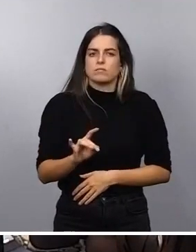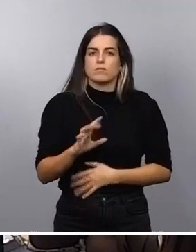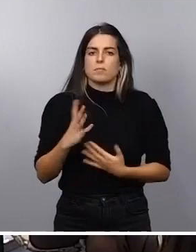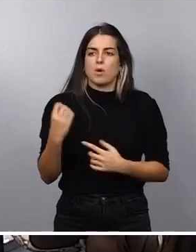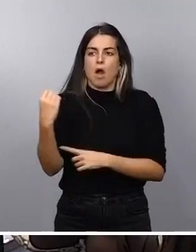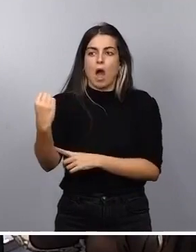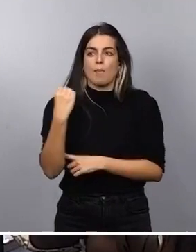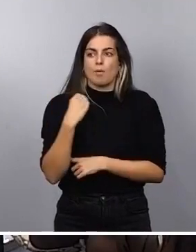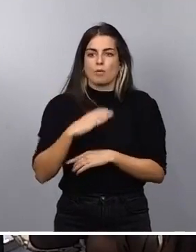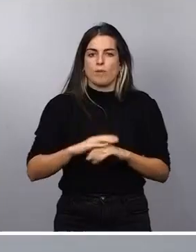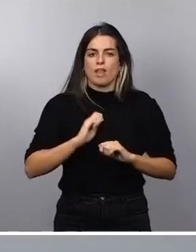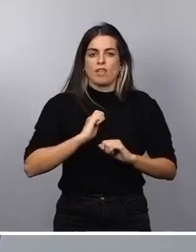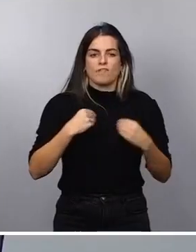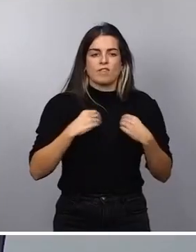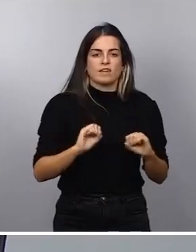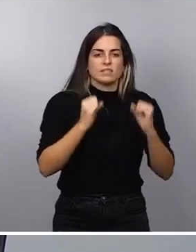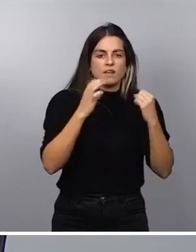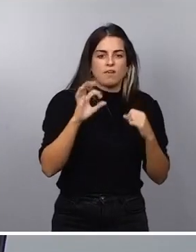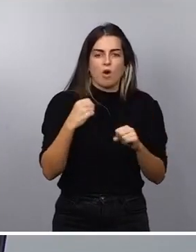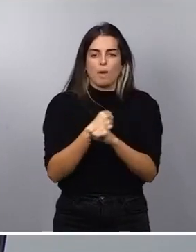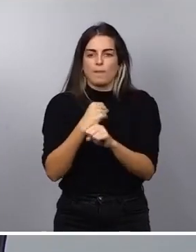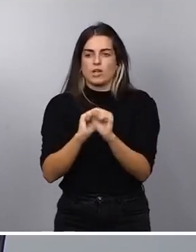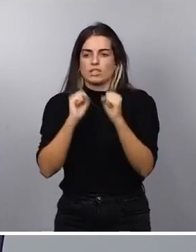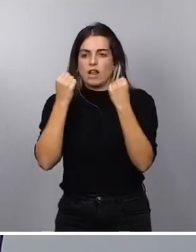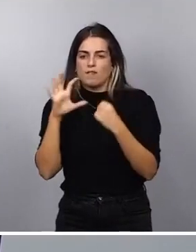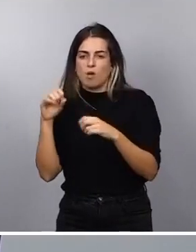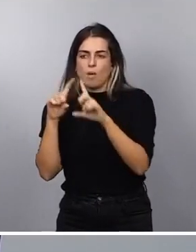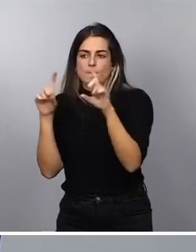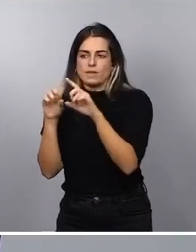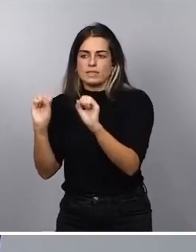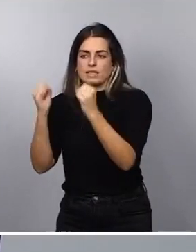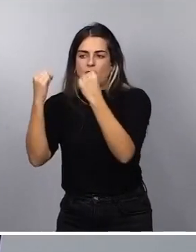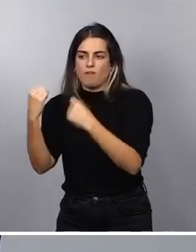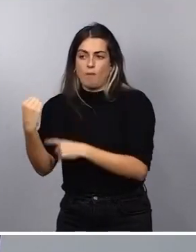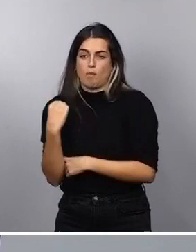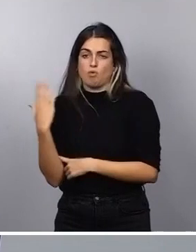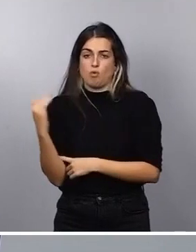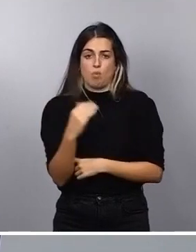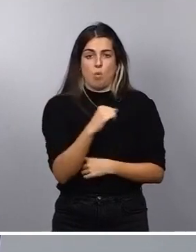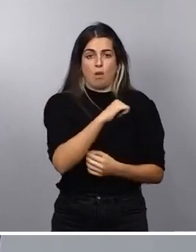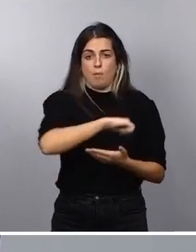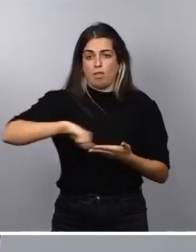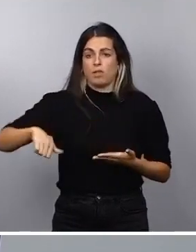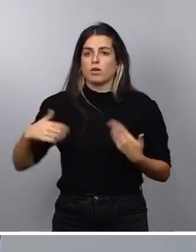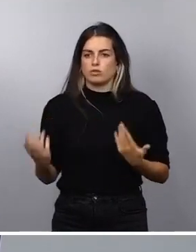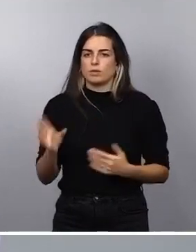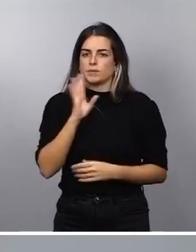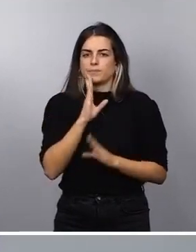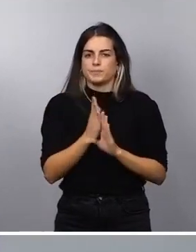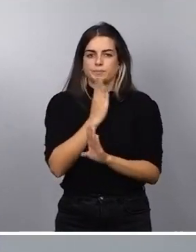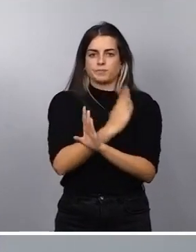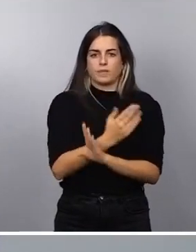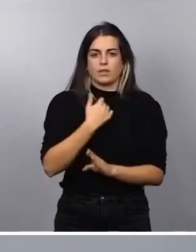vidas, ni para salvar empleos, ni para salvar empresas. De tal manera que me quedo con lo que he dicho, con el ejemplo que es mi país en